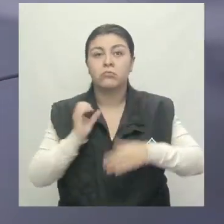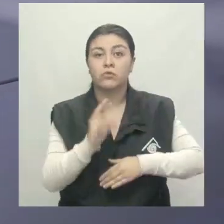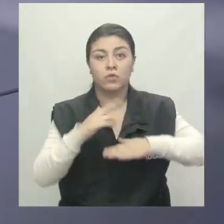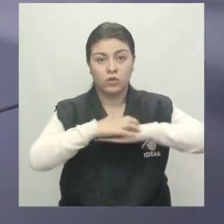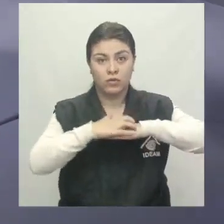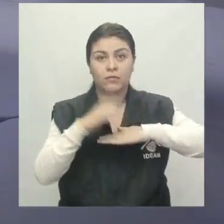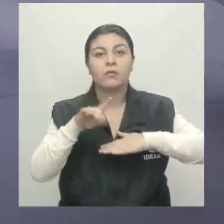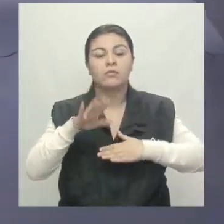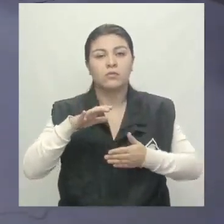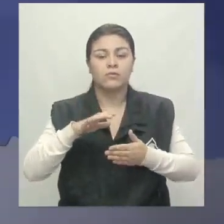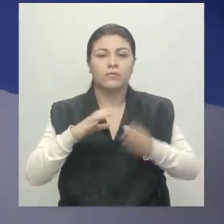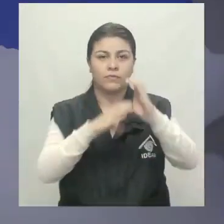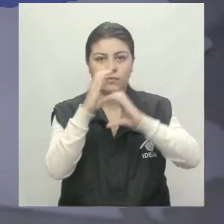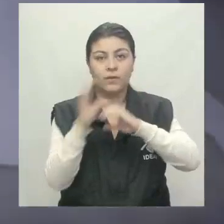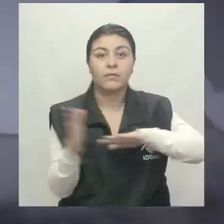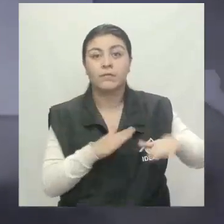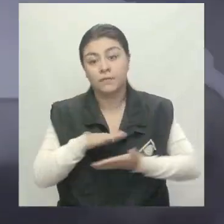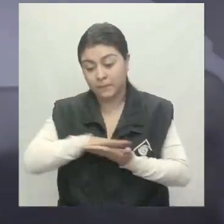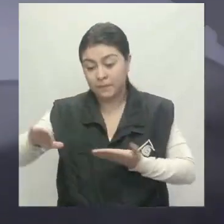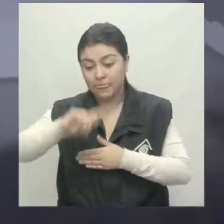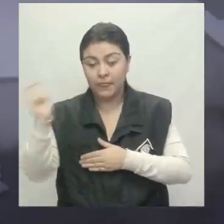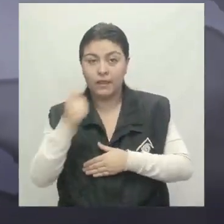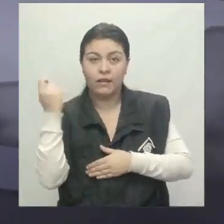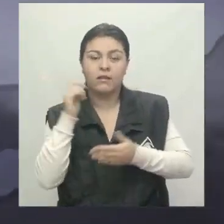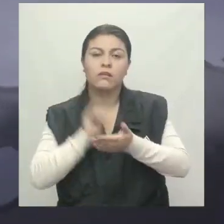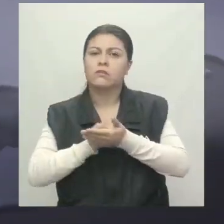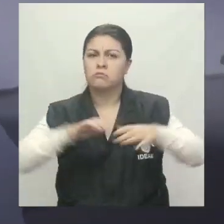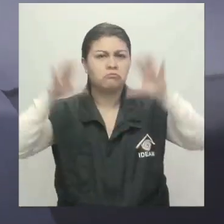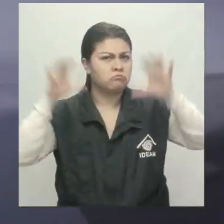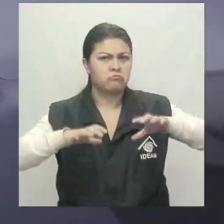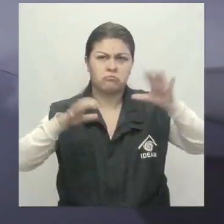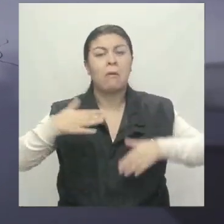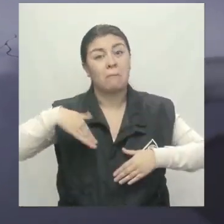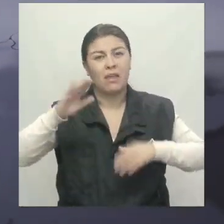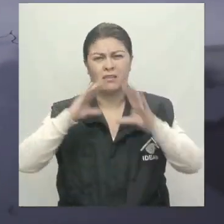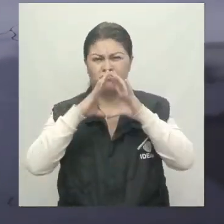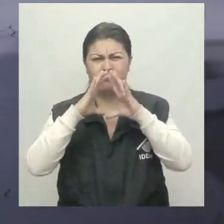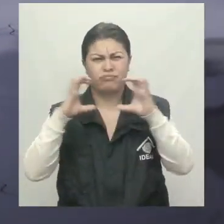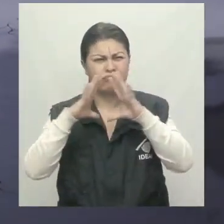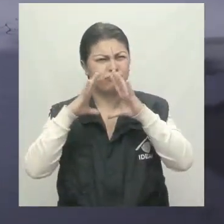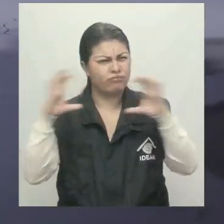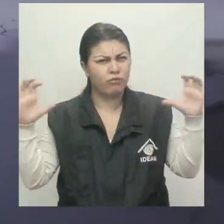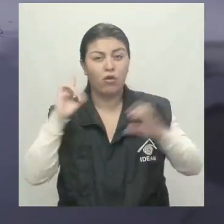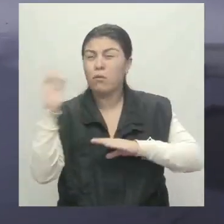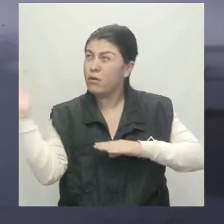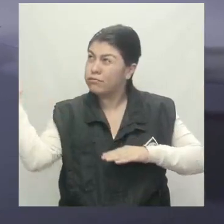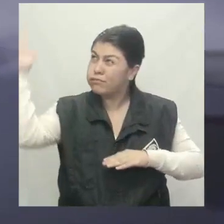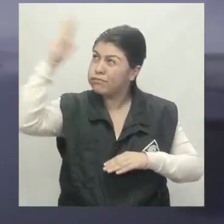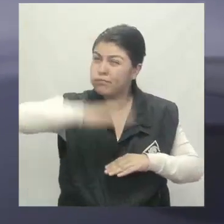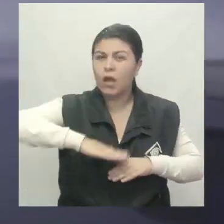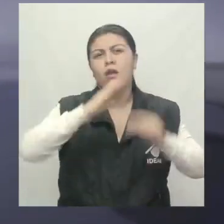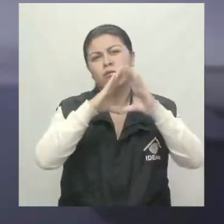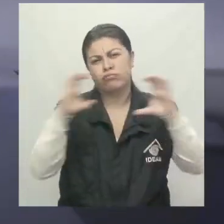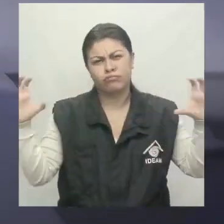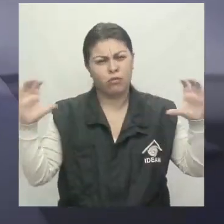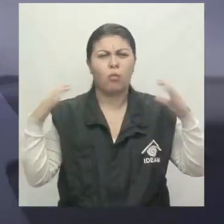En los llanos orientales veremos tiempo seco con el incremento de la nubosidad que se acumuló durante el día, manteniendo los cielos